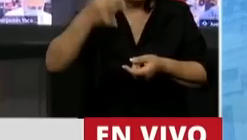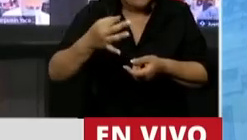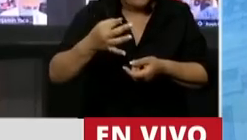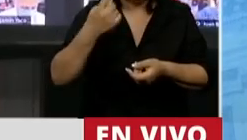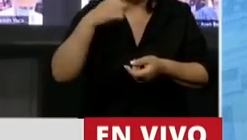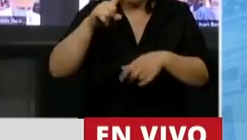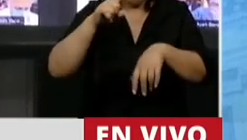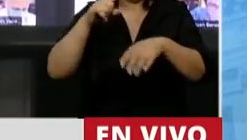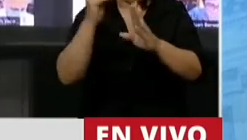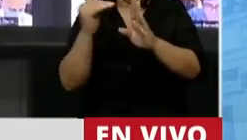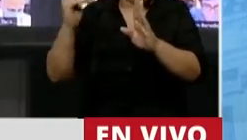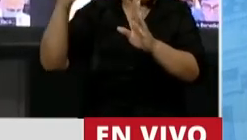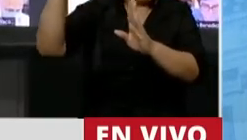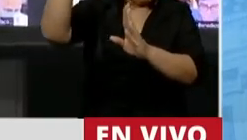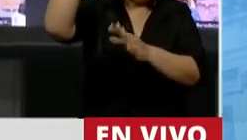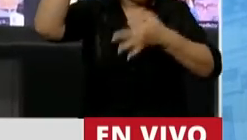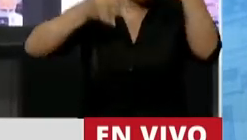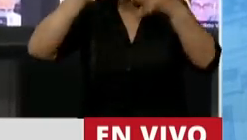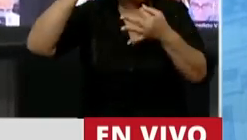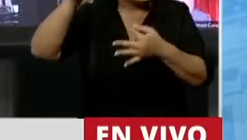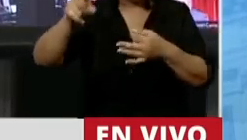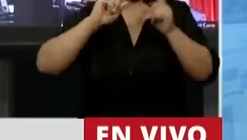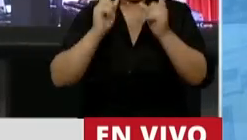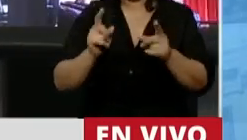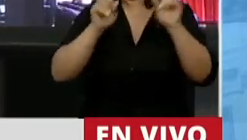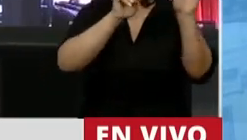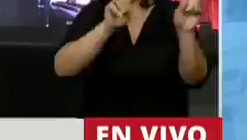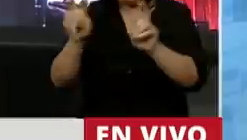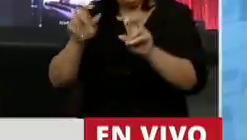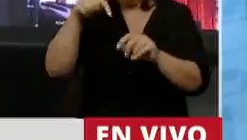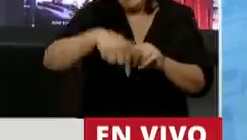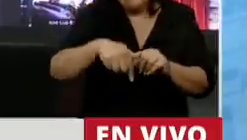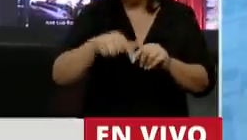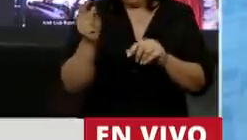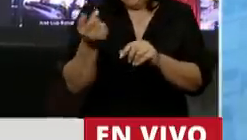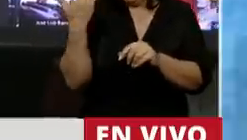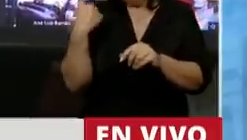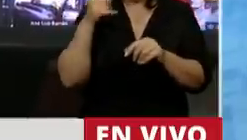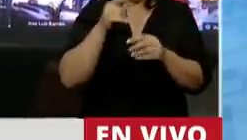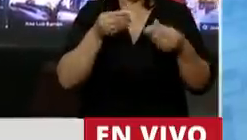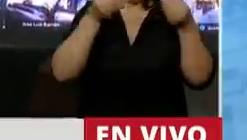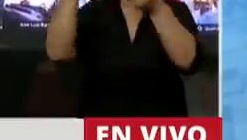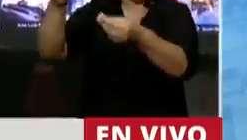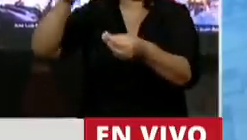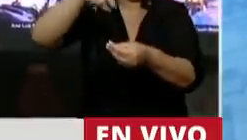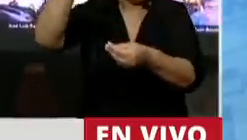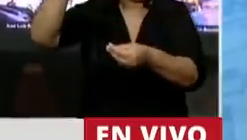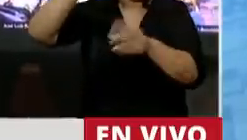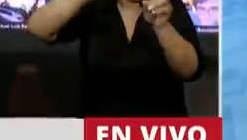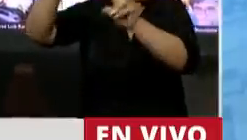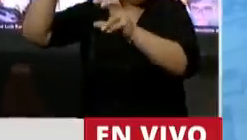llegue a instancias superiores, como llegaron todos estos temas, como han llegado recientemente a la Corte, incluso otros temas,